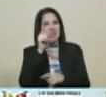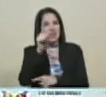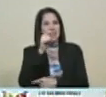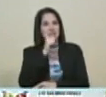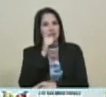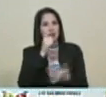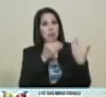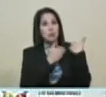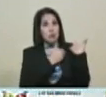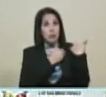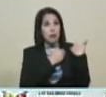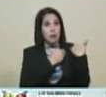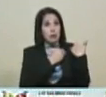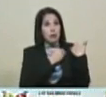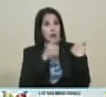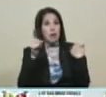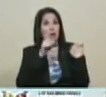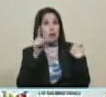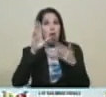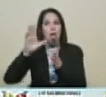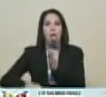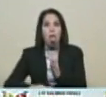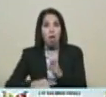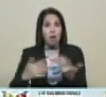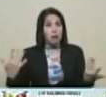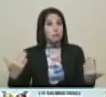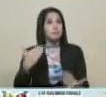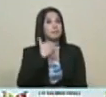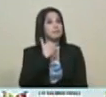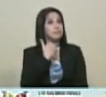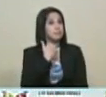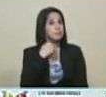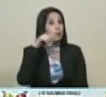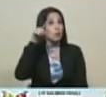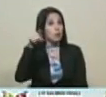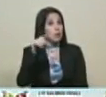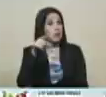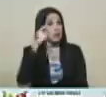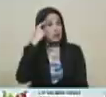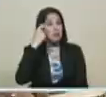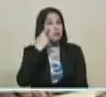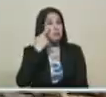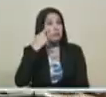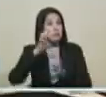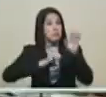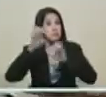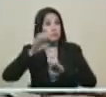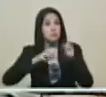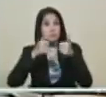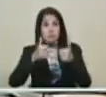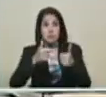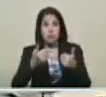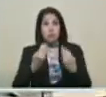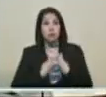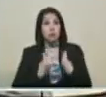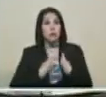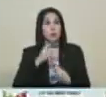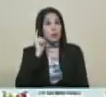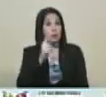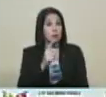esas tareas. Que no se vaya a bachaquear también. Ustedes lo garantizan, ¿verdad? Con su propia vida.